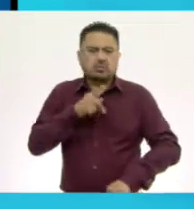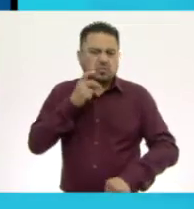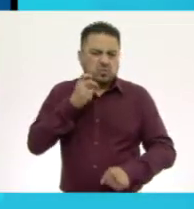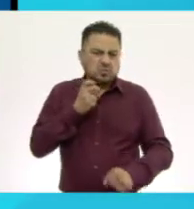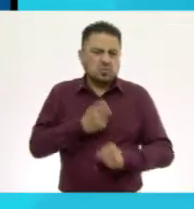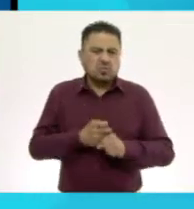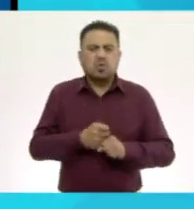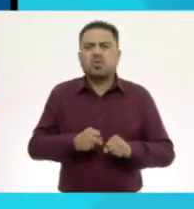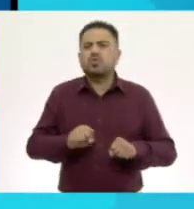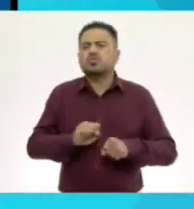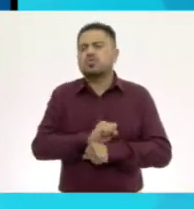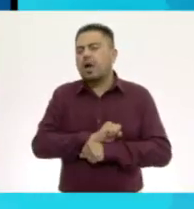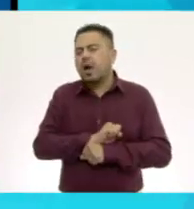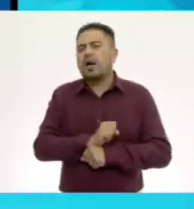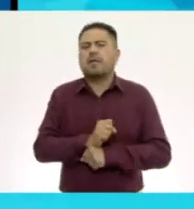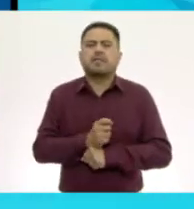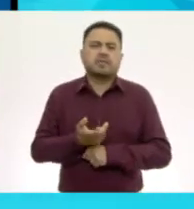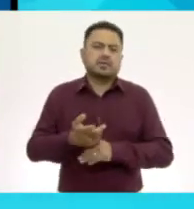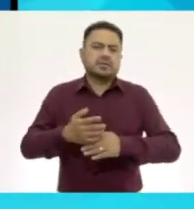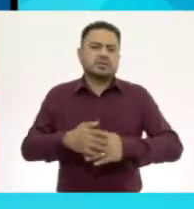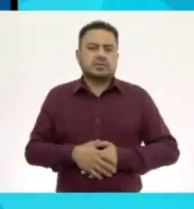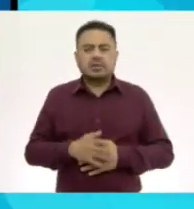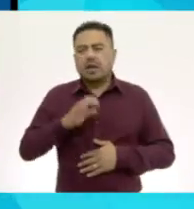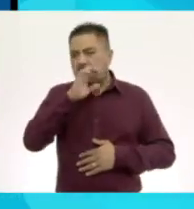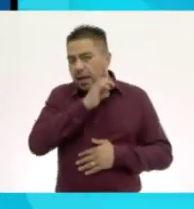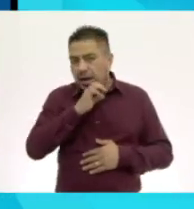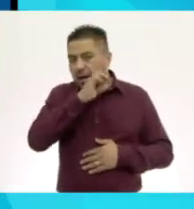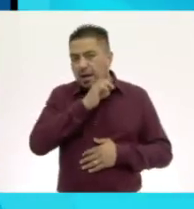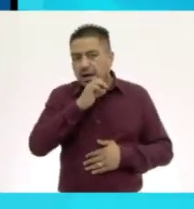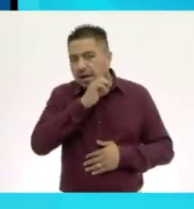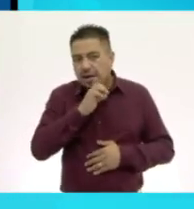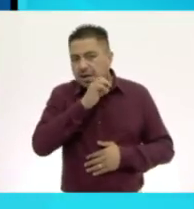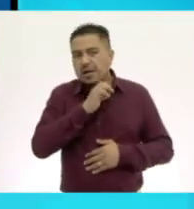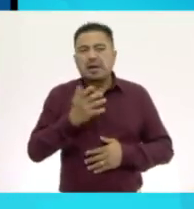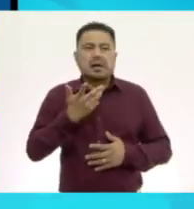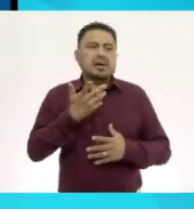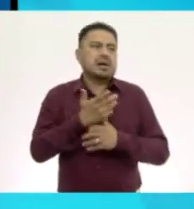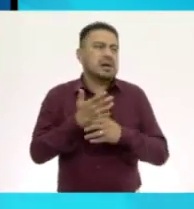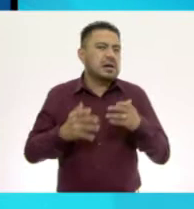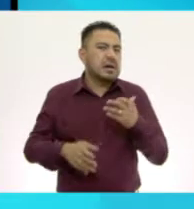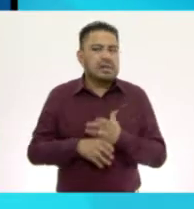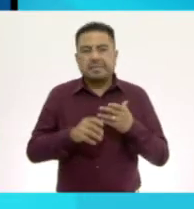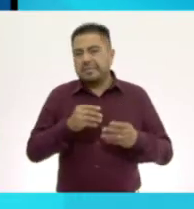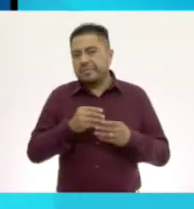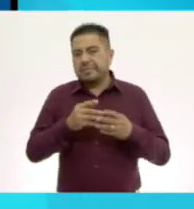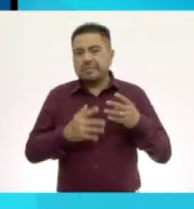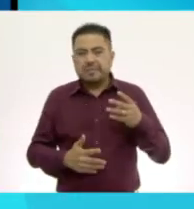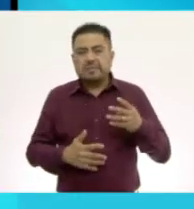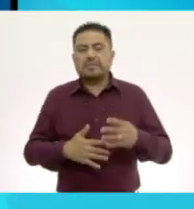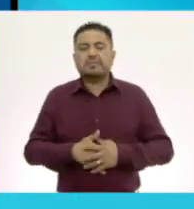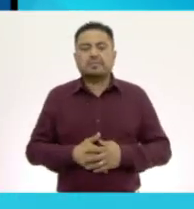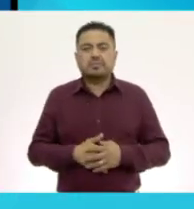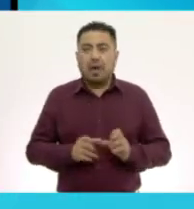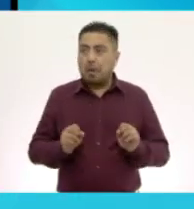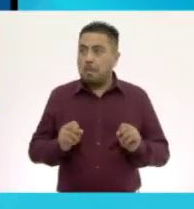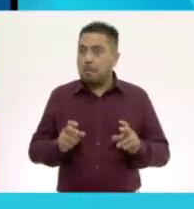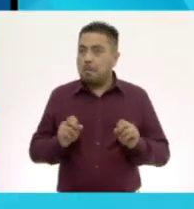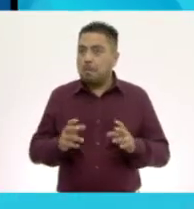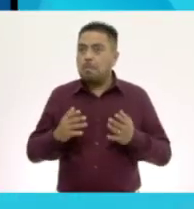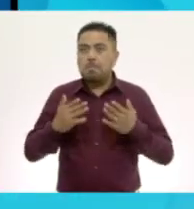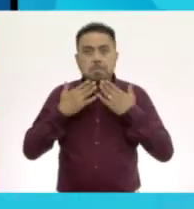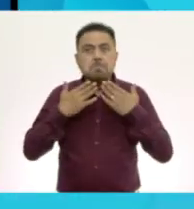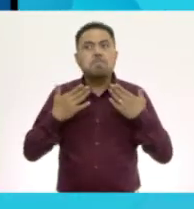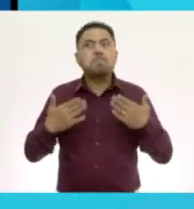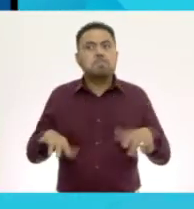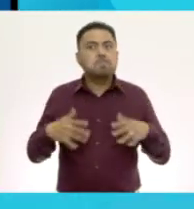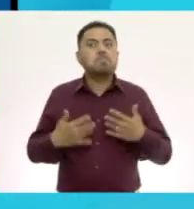granditas, calientitas las cosas. Ok, Joshua. Muy